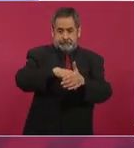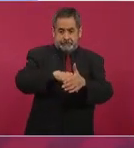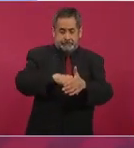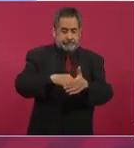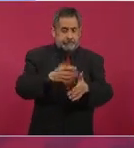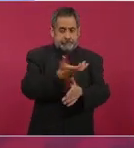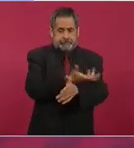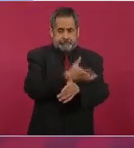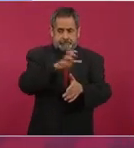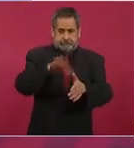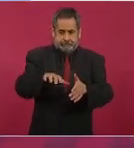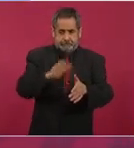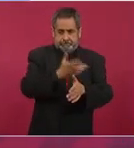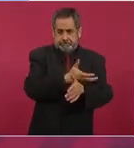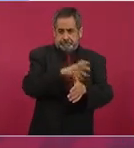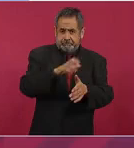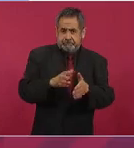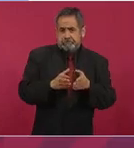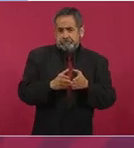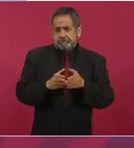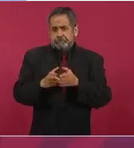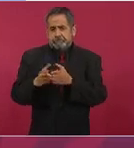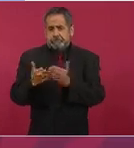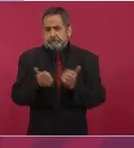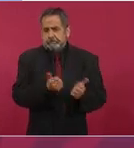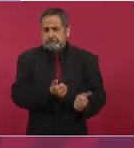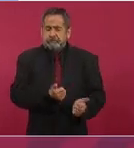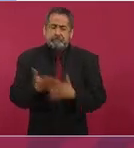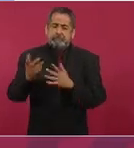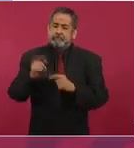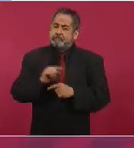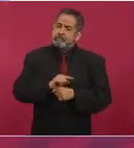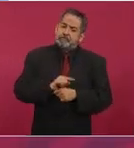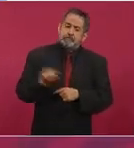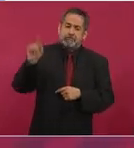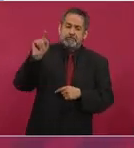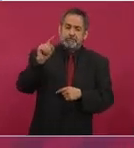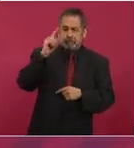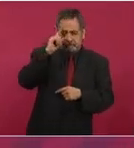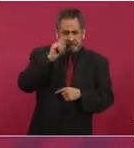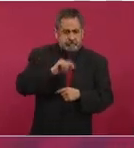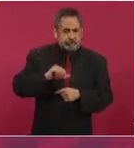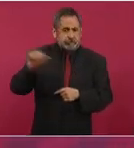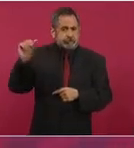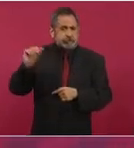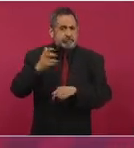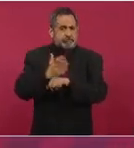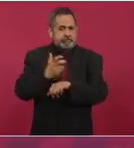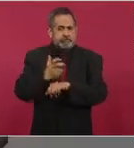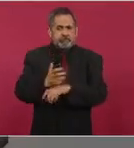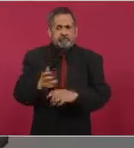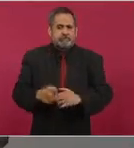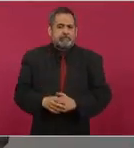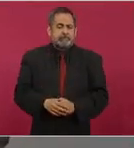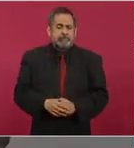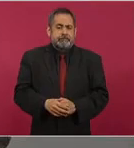aquí se acumulaba el material, y de aquí a Estados Unidos.